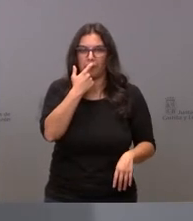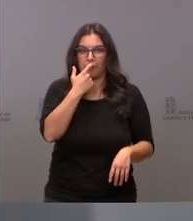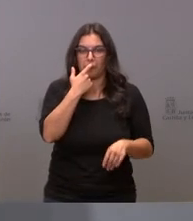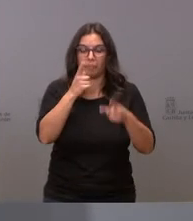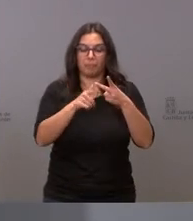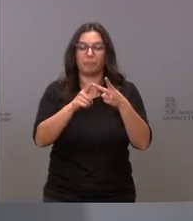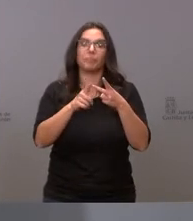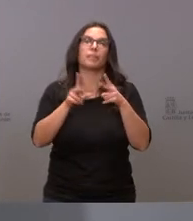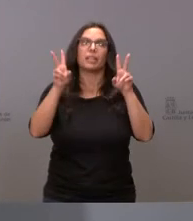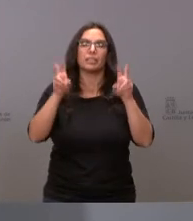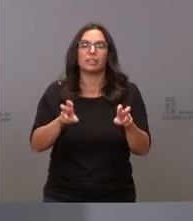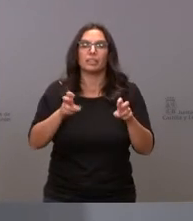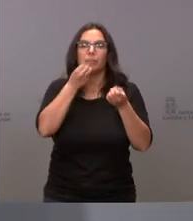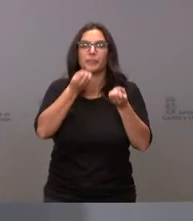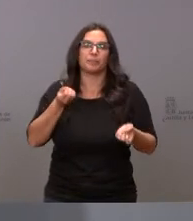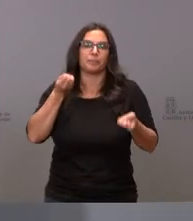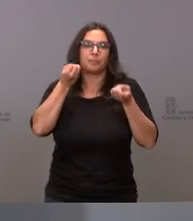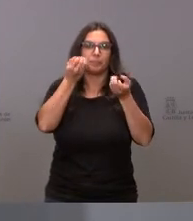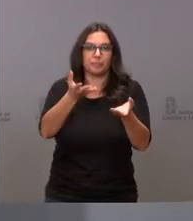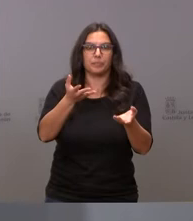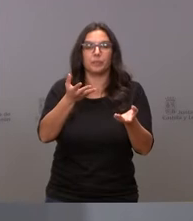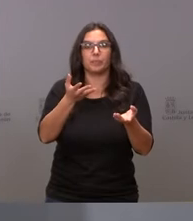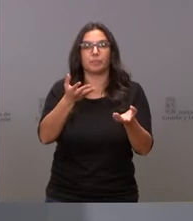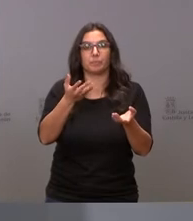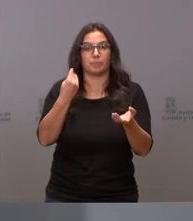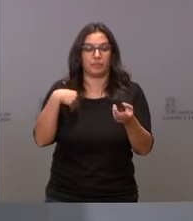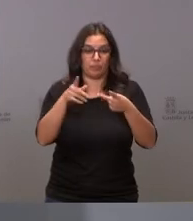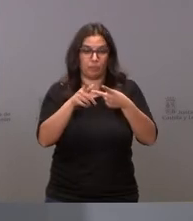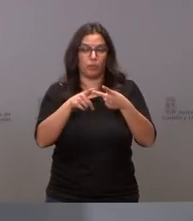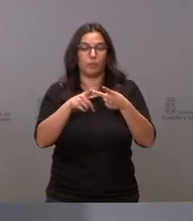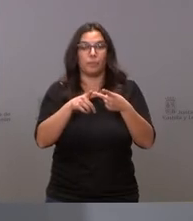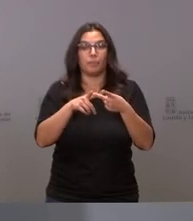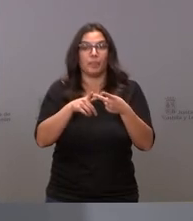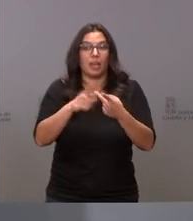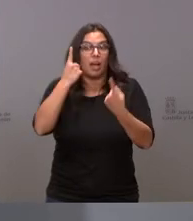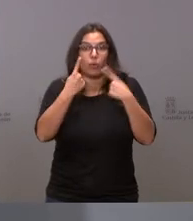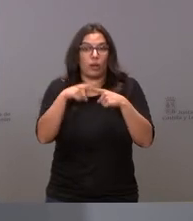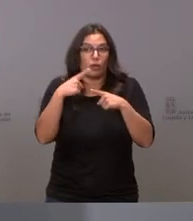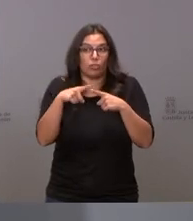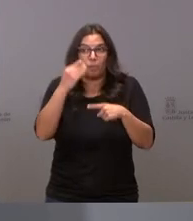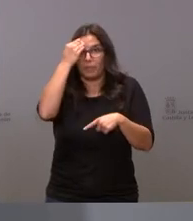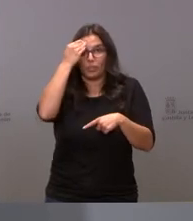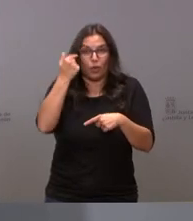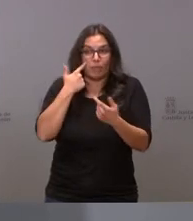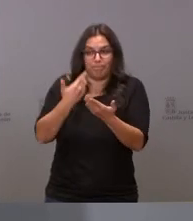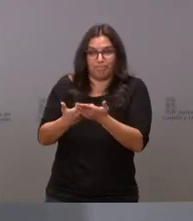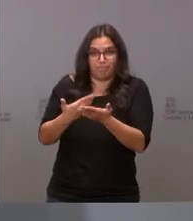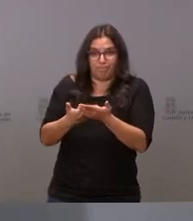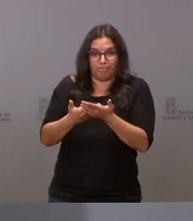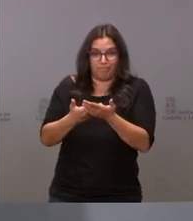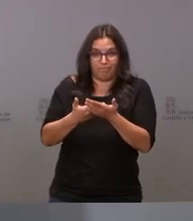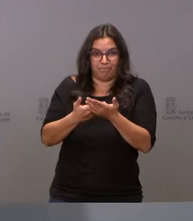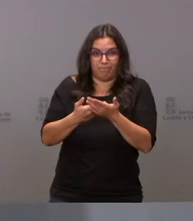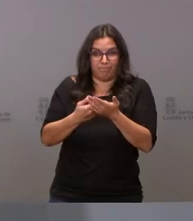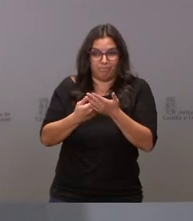el asunto de las declaraciones de la señora Barcones bueno yo creo que es que hay cosas que es que hablan por sí solas yo creo